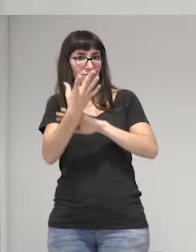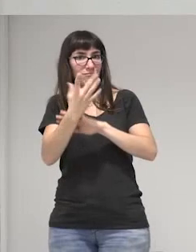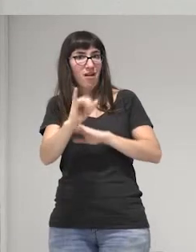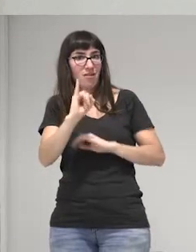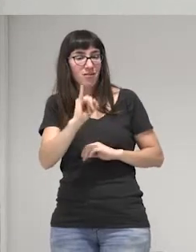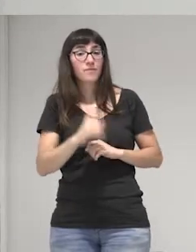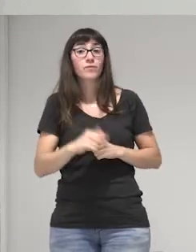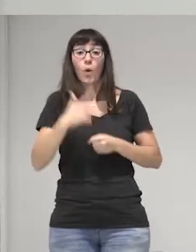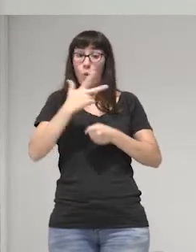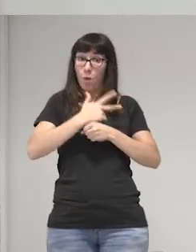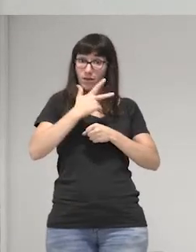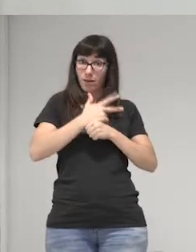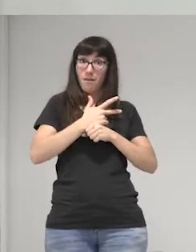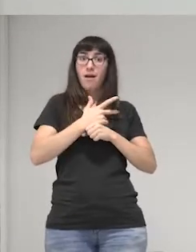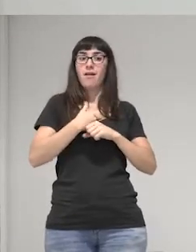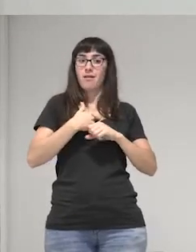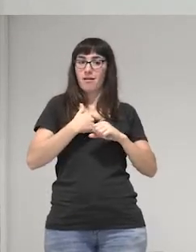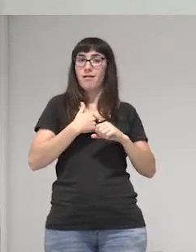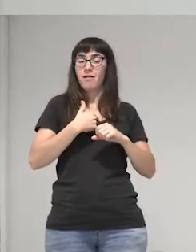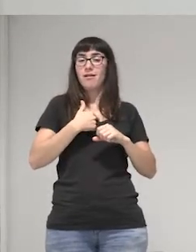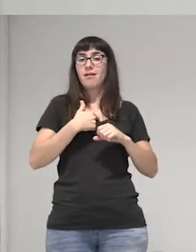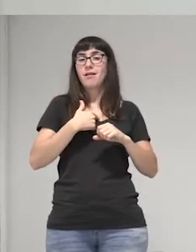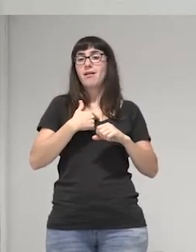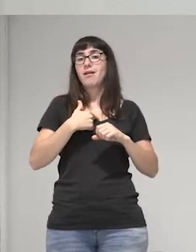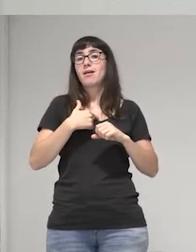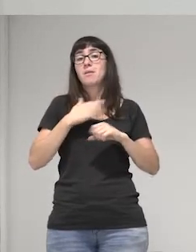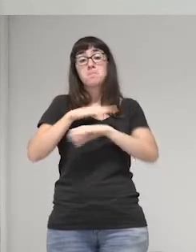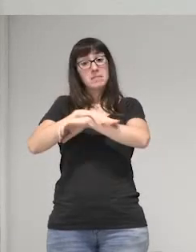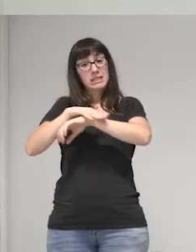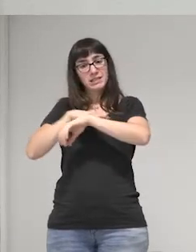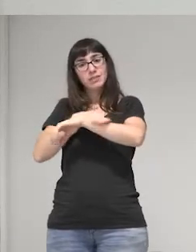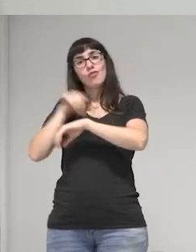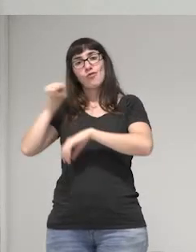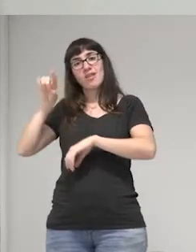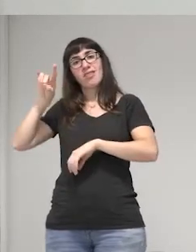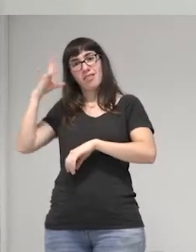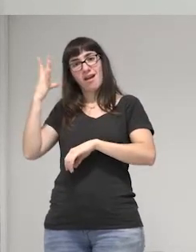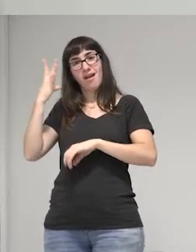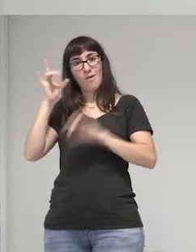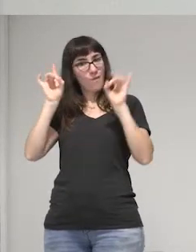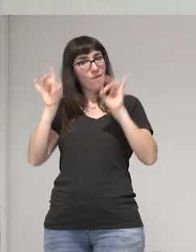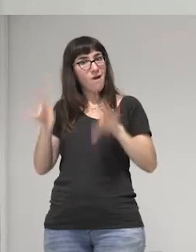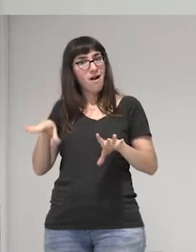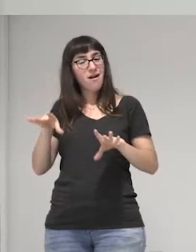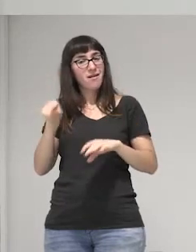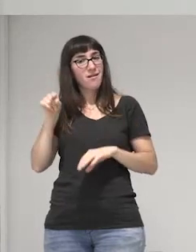esa era la propuesta que tenía el el el ministerio pero